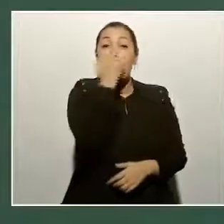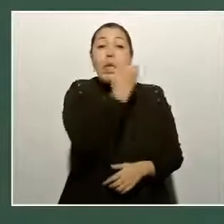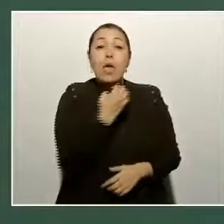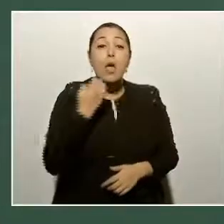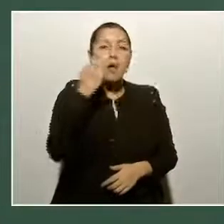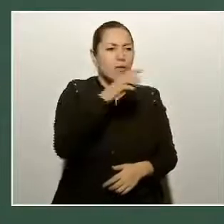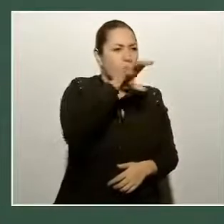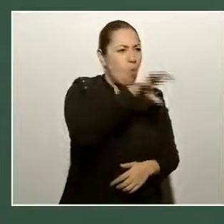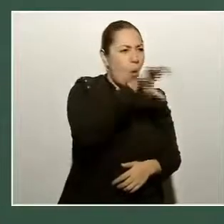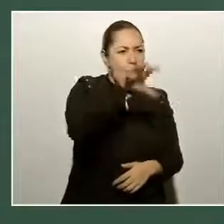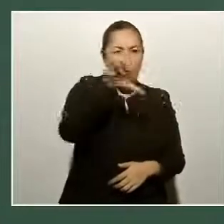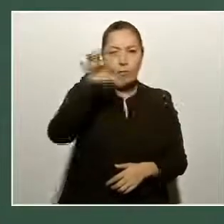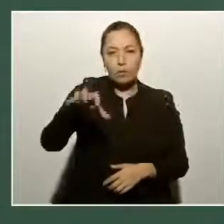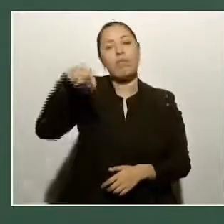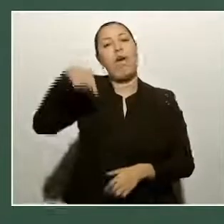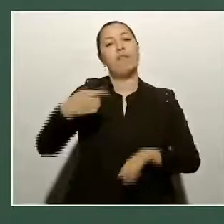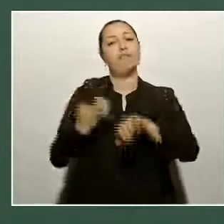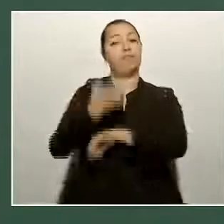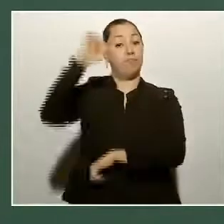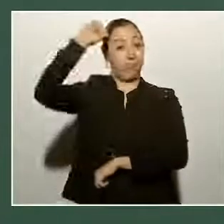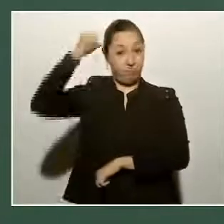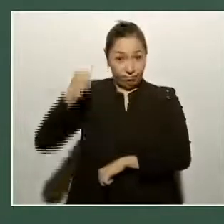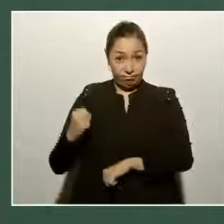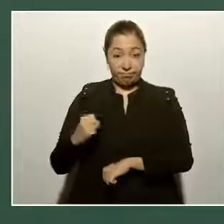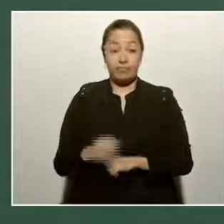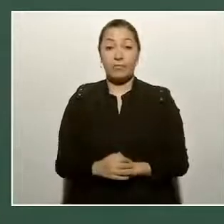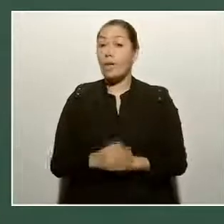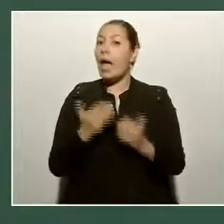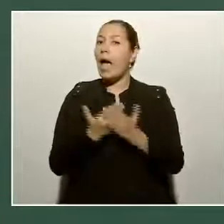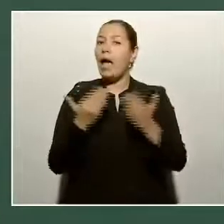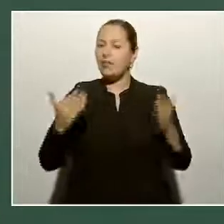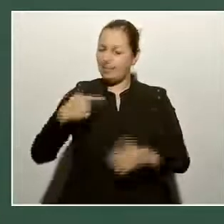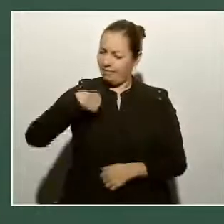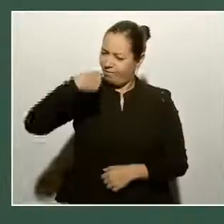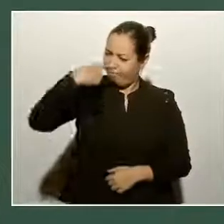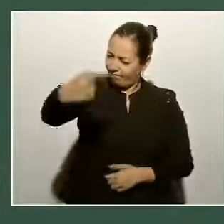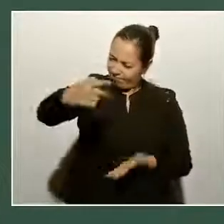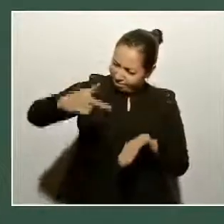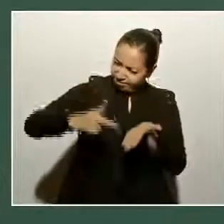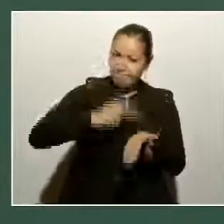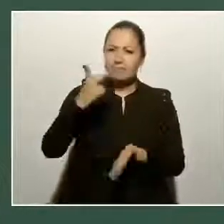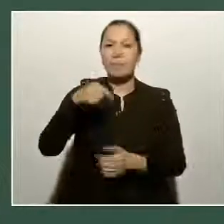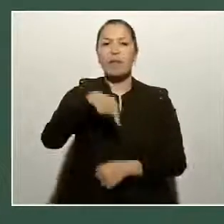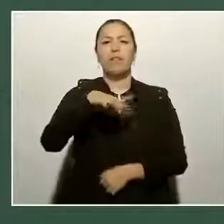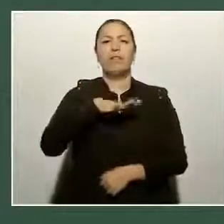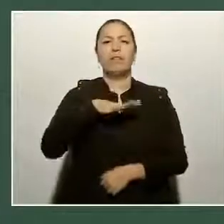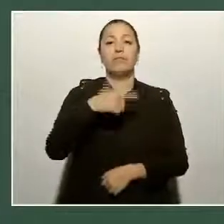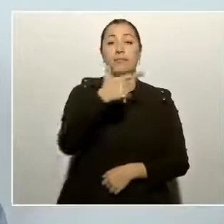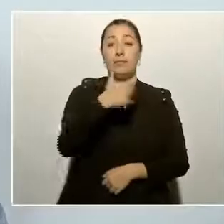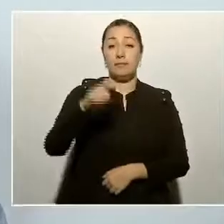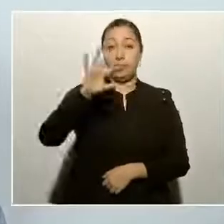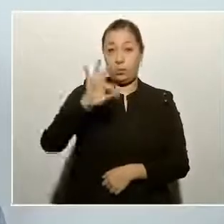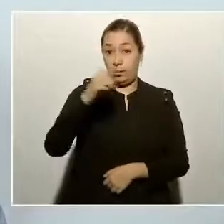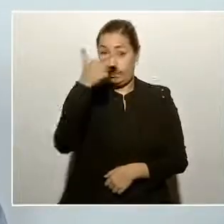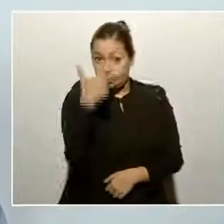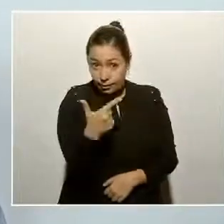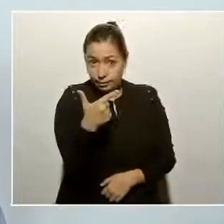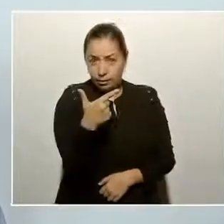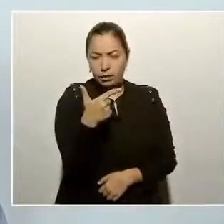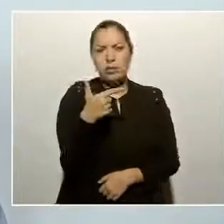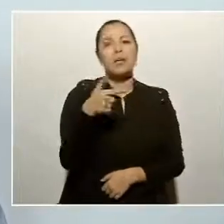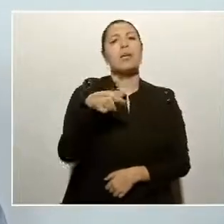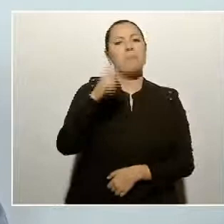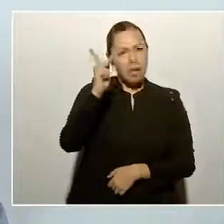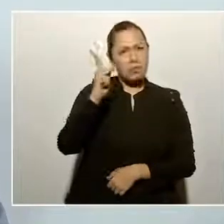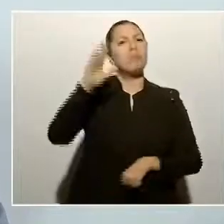en Sinaloa. Ahora, repito, hay 747, pero